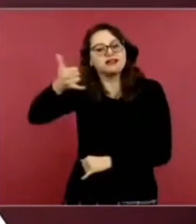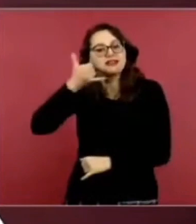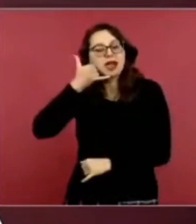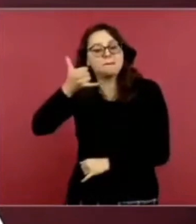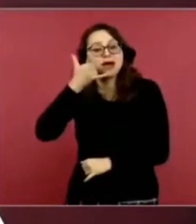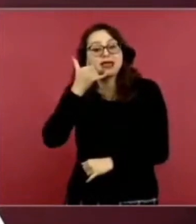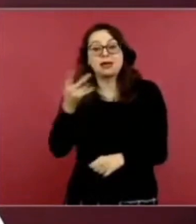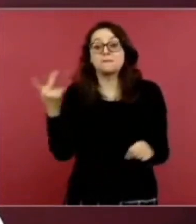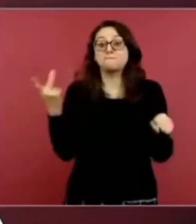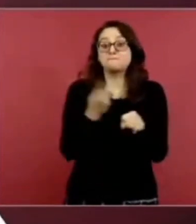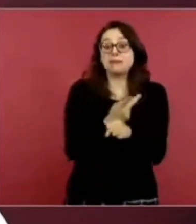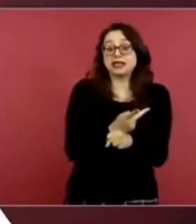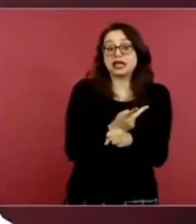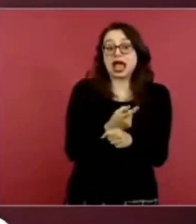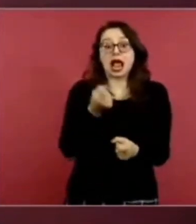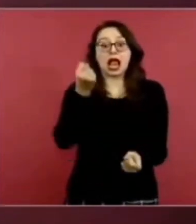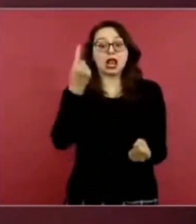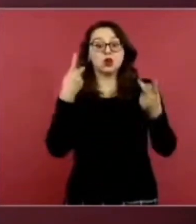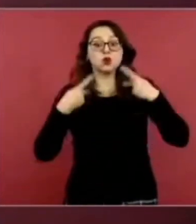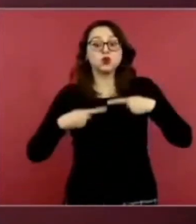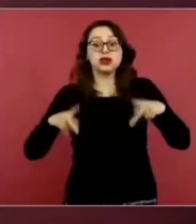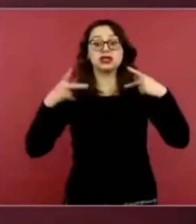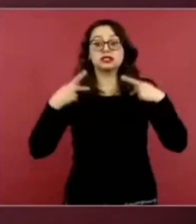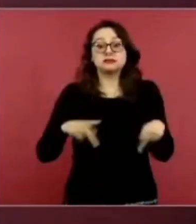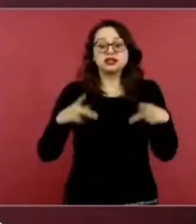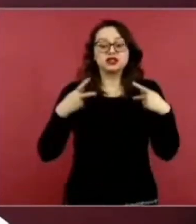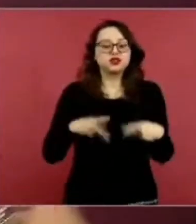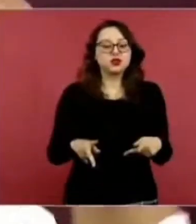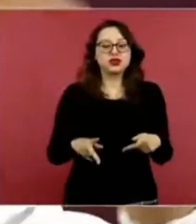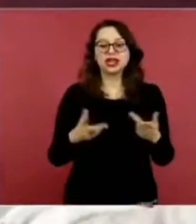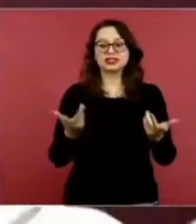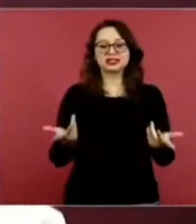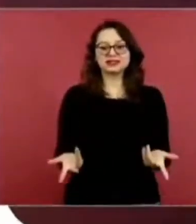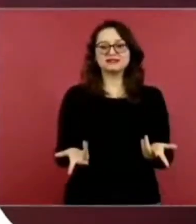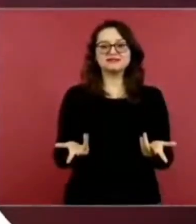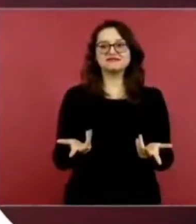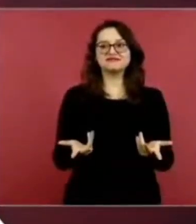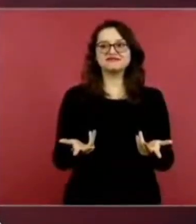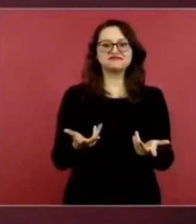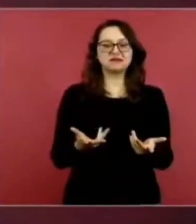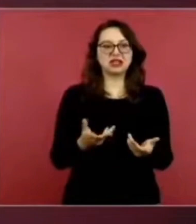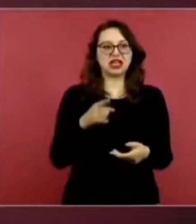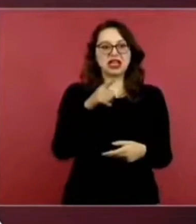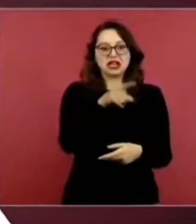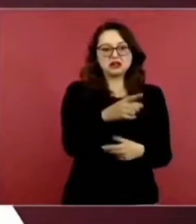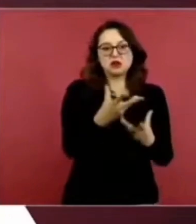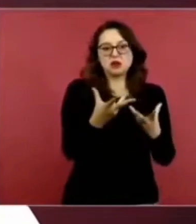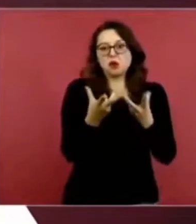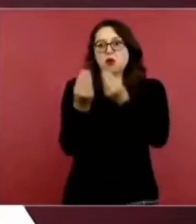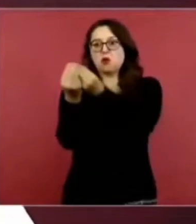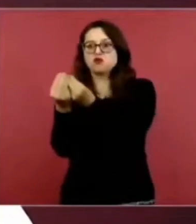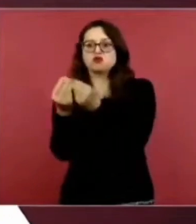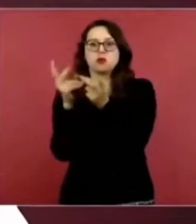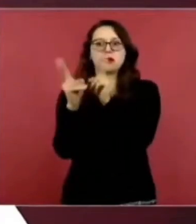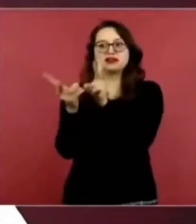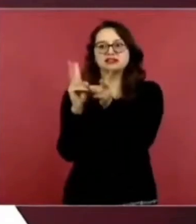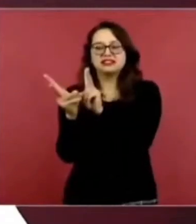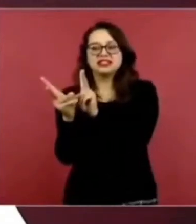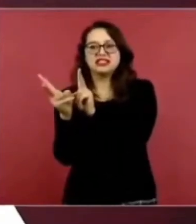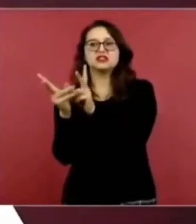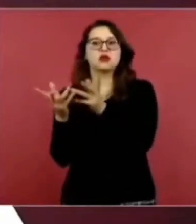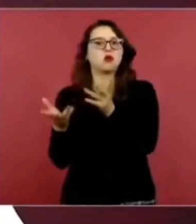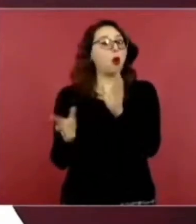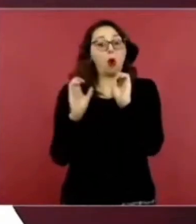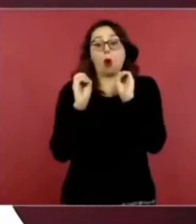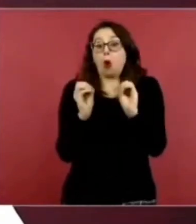Entonces, muchos de ellos se fueron con sus vecinos a casas de otros vecinos. Otros están con